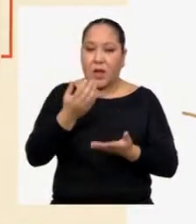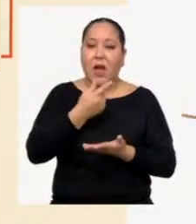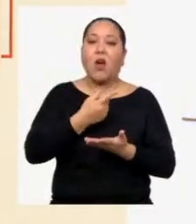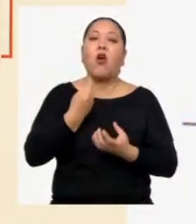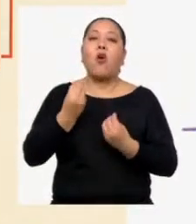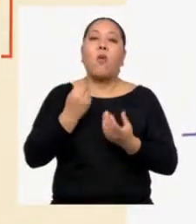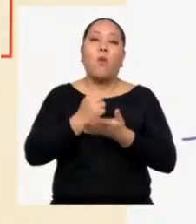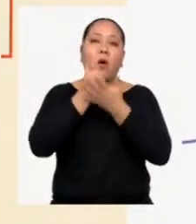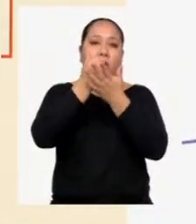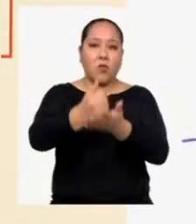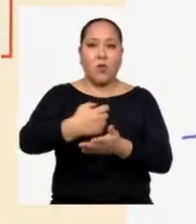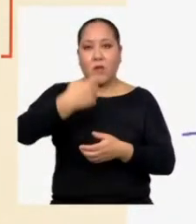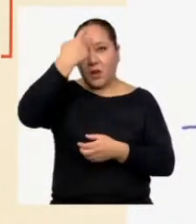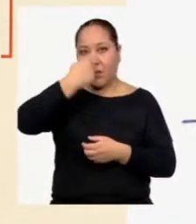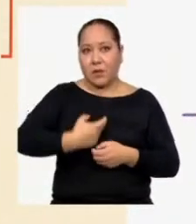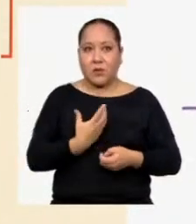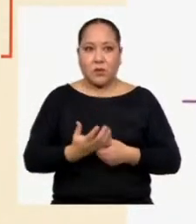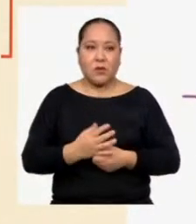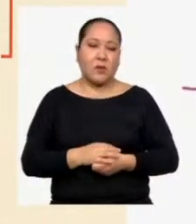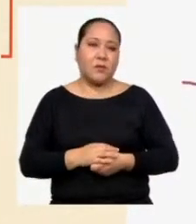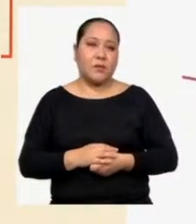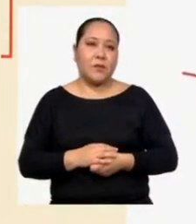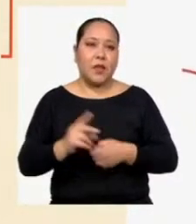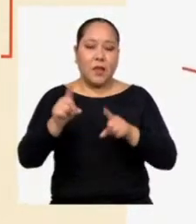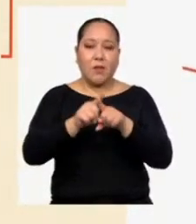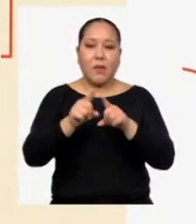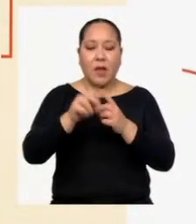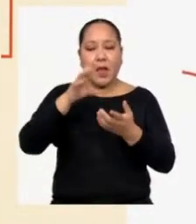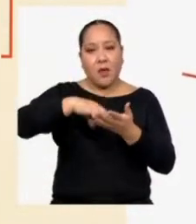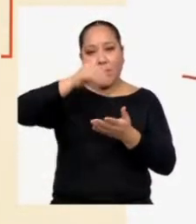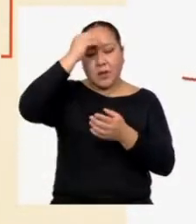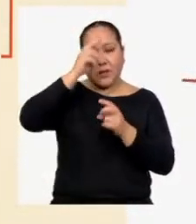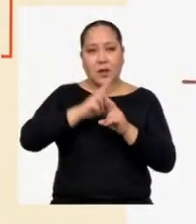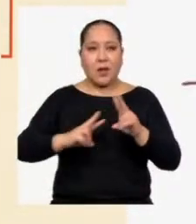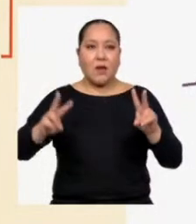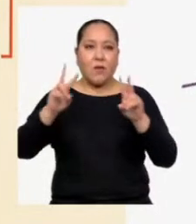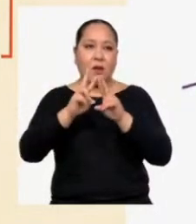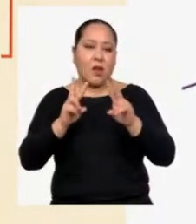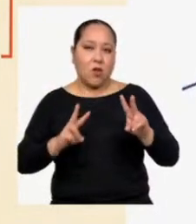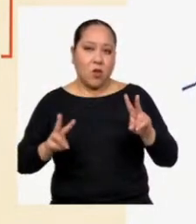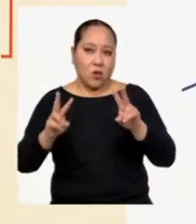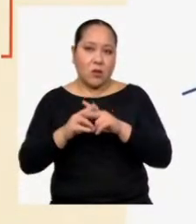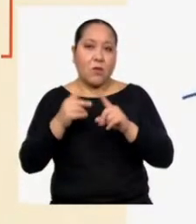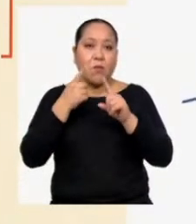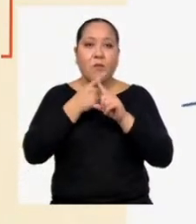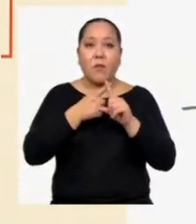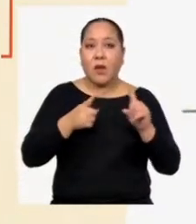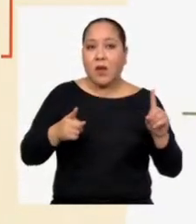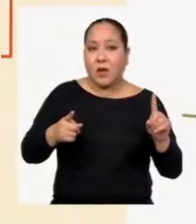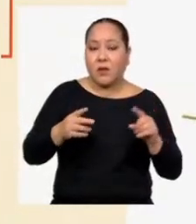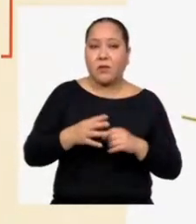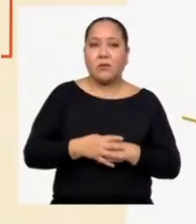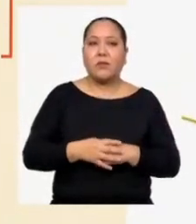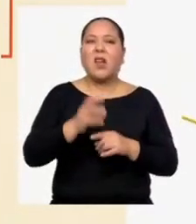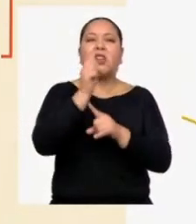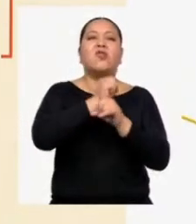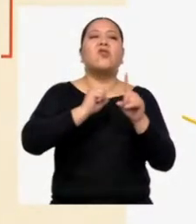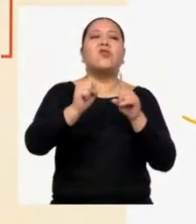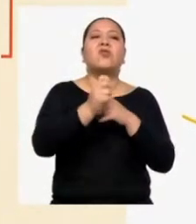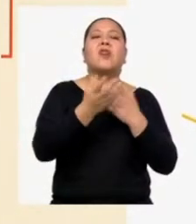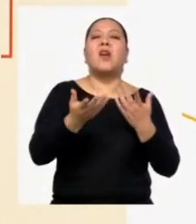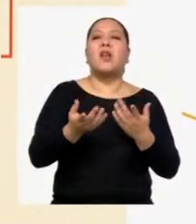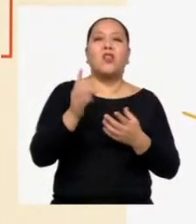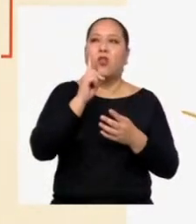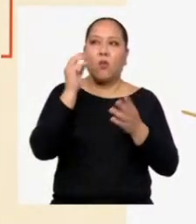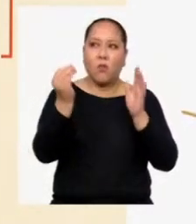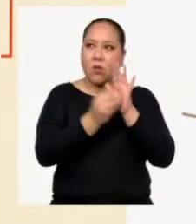nivel personal En otras palabras, el aprendizaje de valores Pero... ¿Y a nivel social no